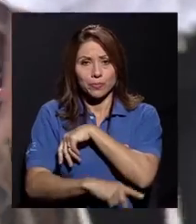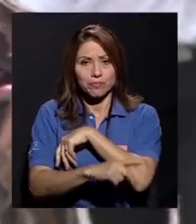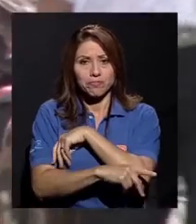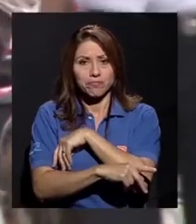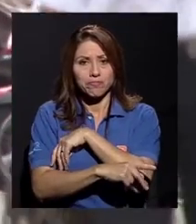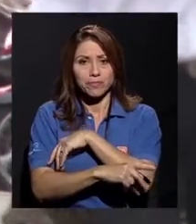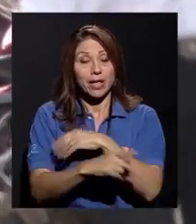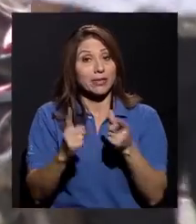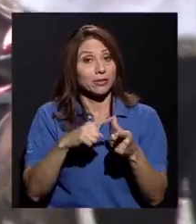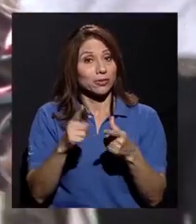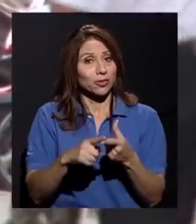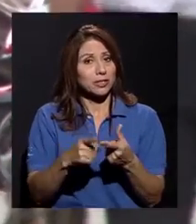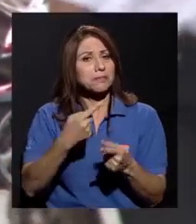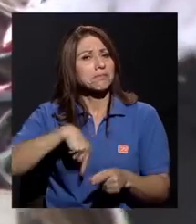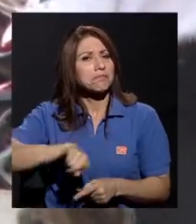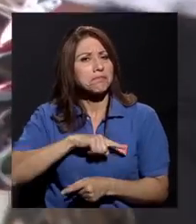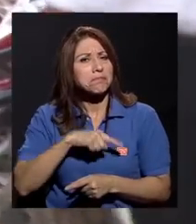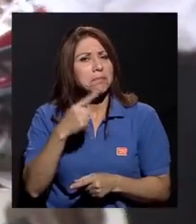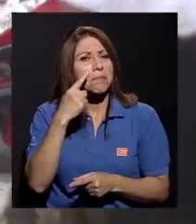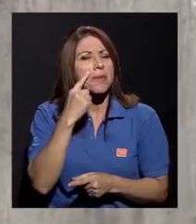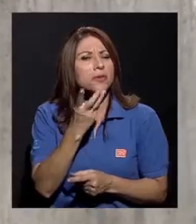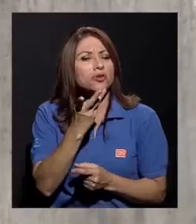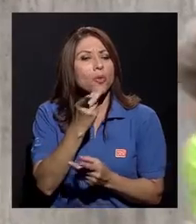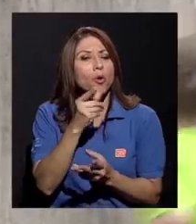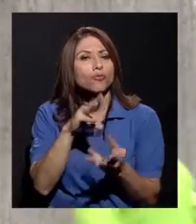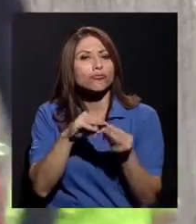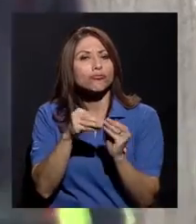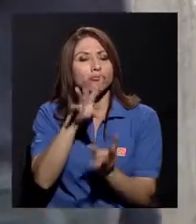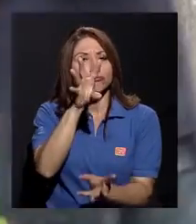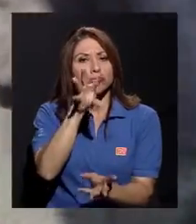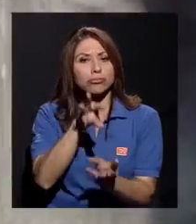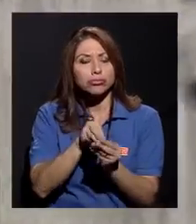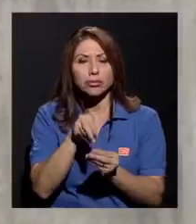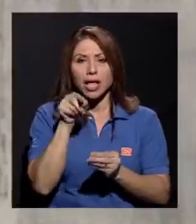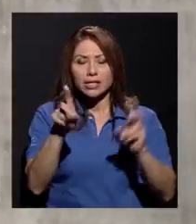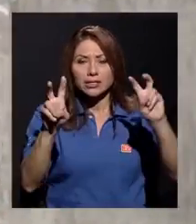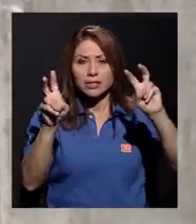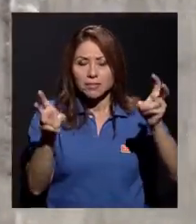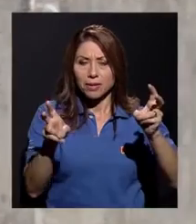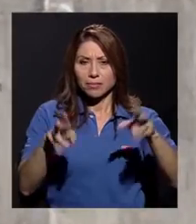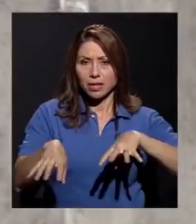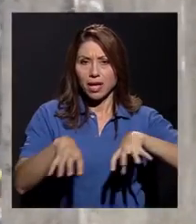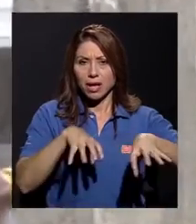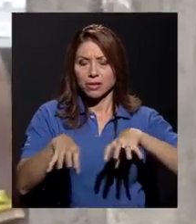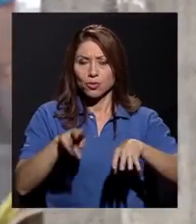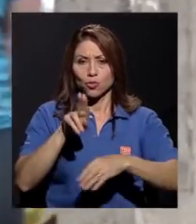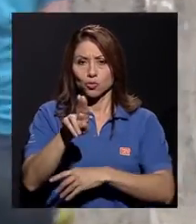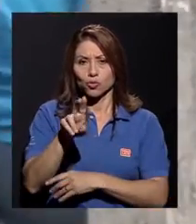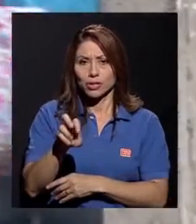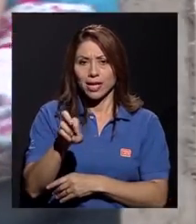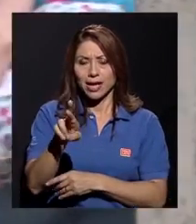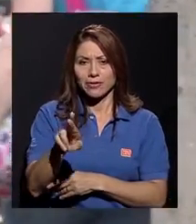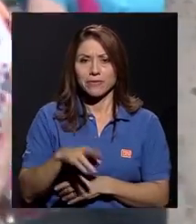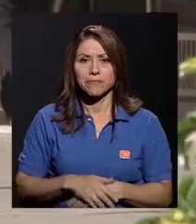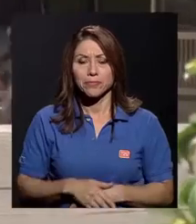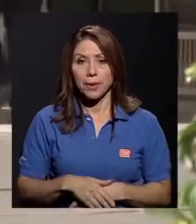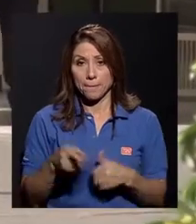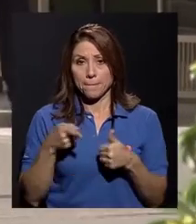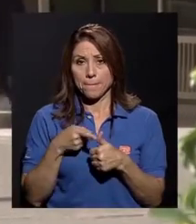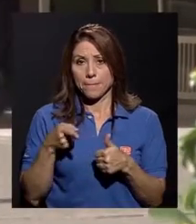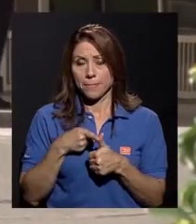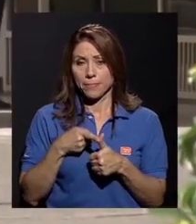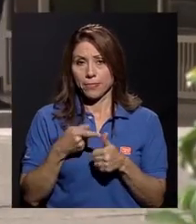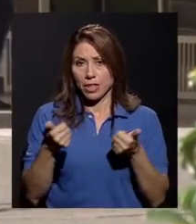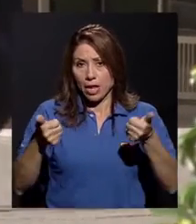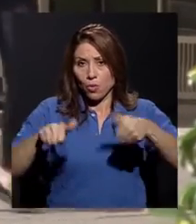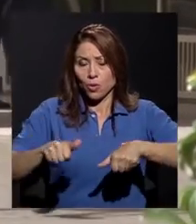Así que, vemos un vistazo numérico a este trascendental eje de acción de la UCR. En primer lugar, de